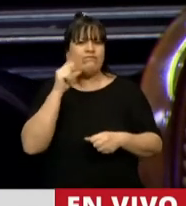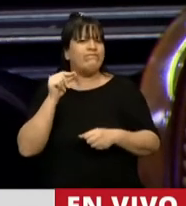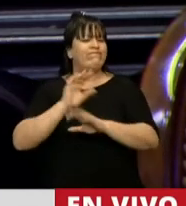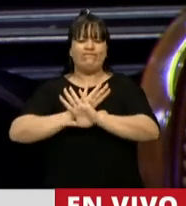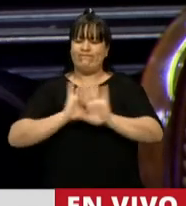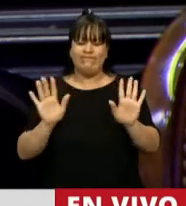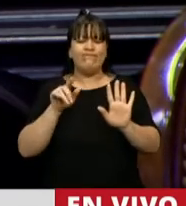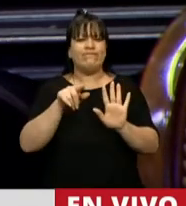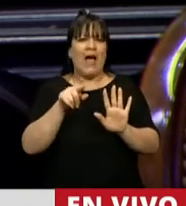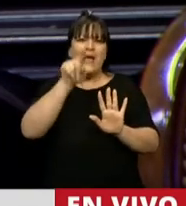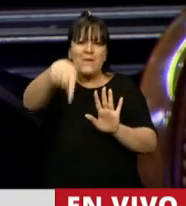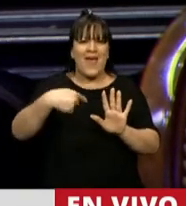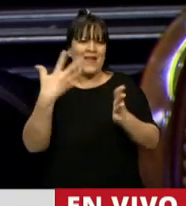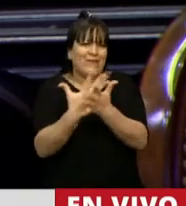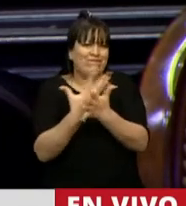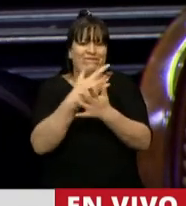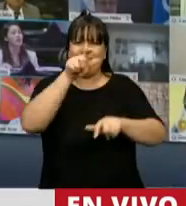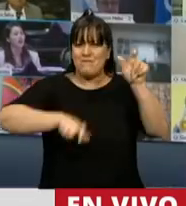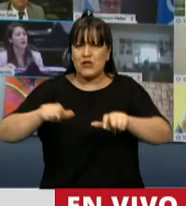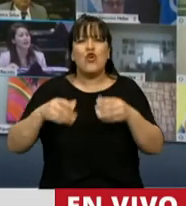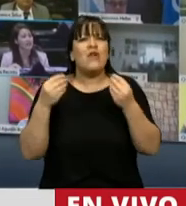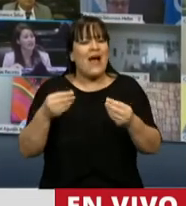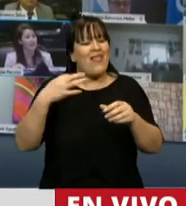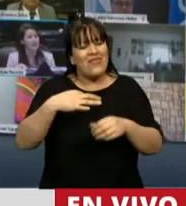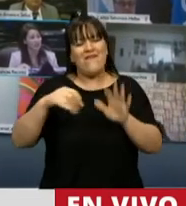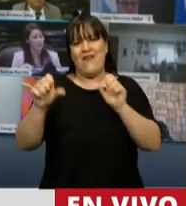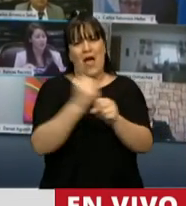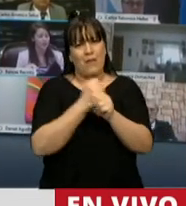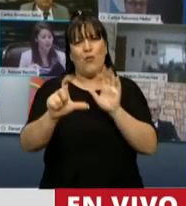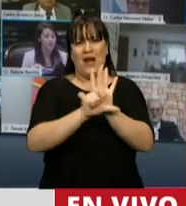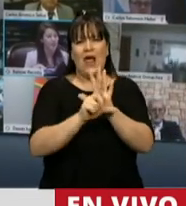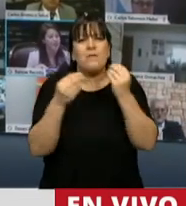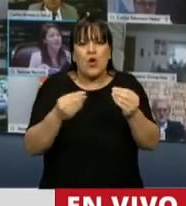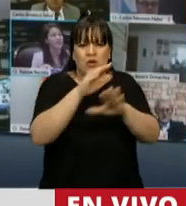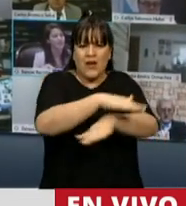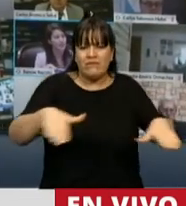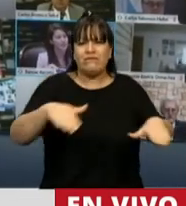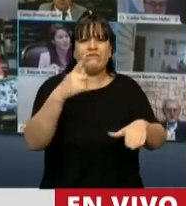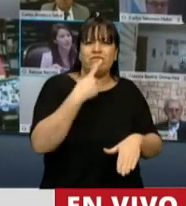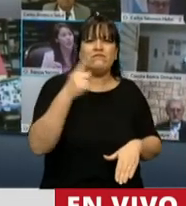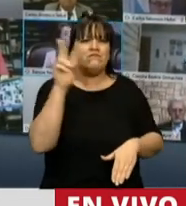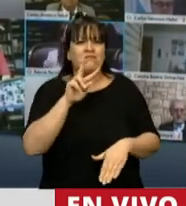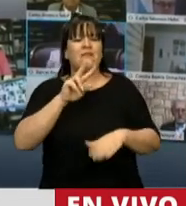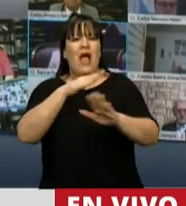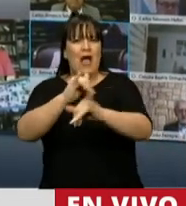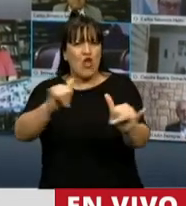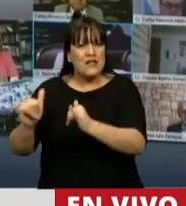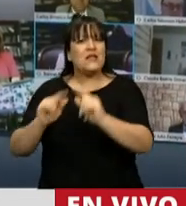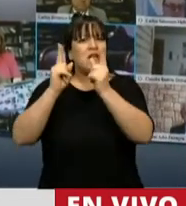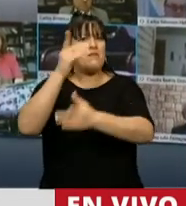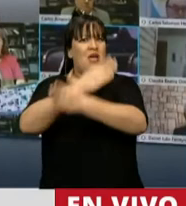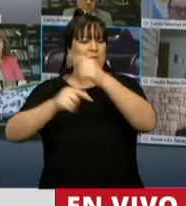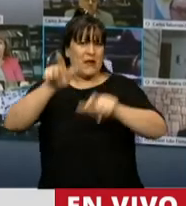Tenemos que aprobar esta ley porque los niños, niñas y adolescentes, junto con las personas con discapacidad y los